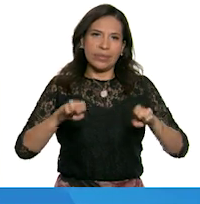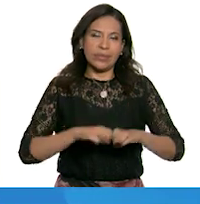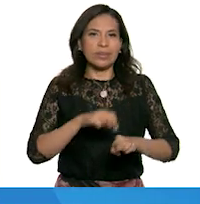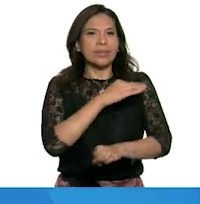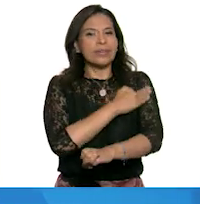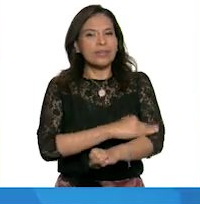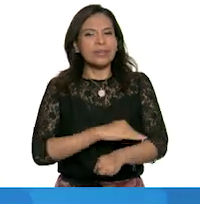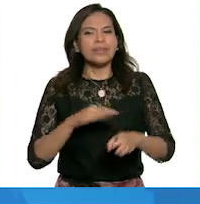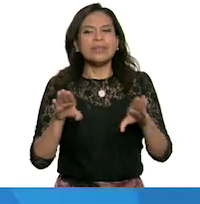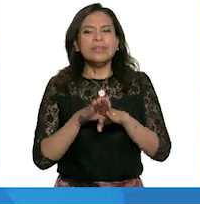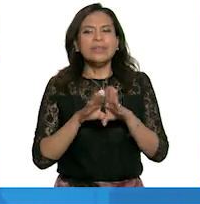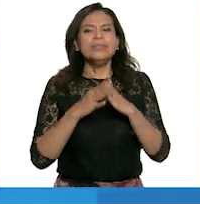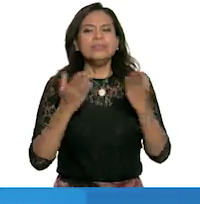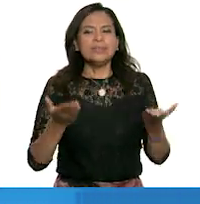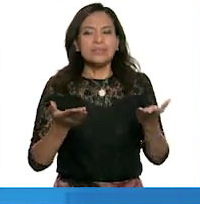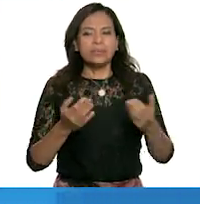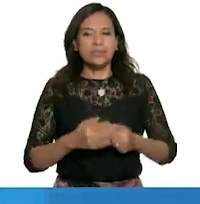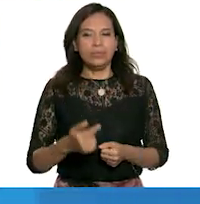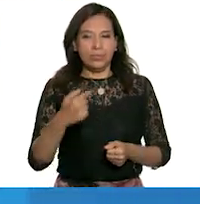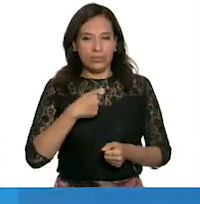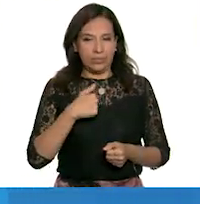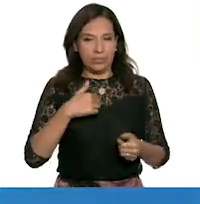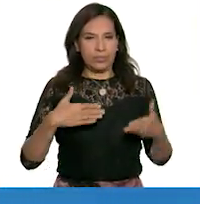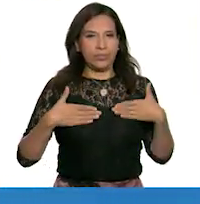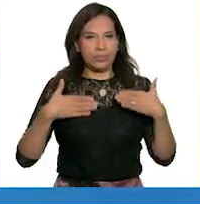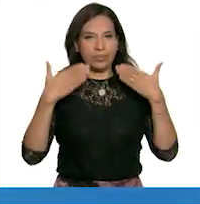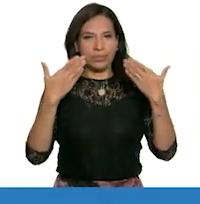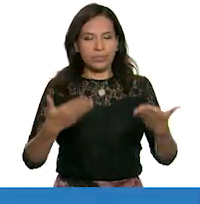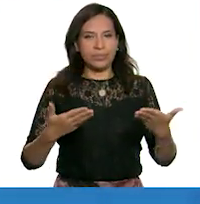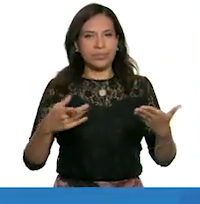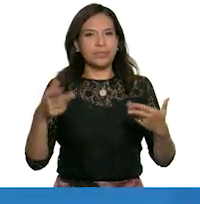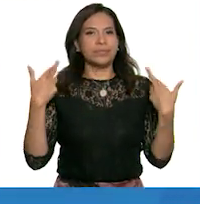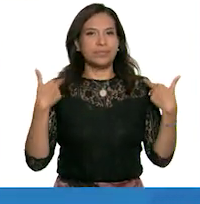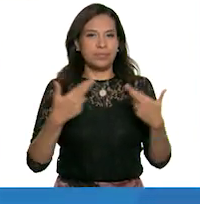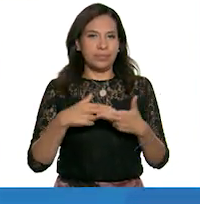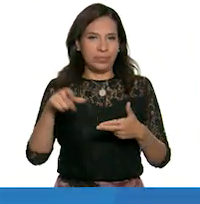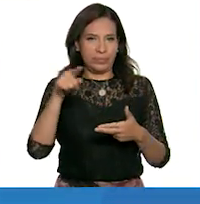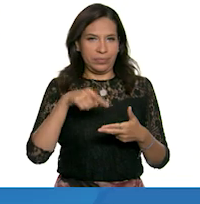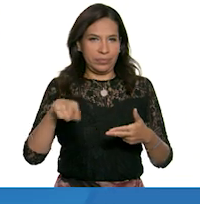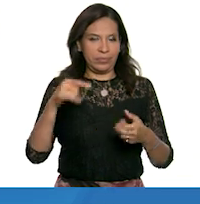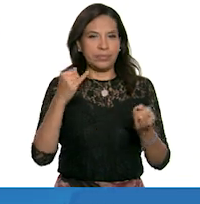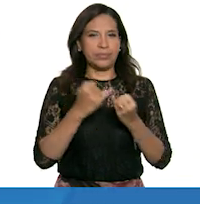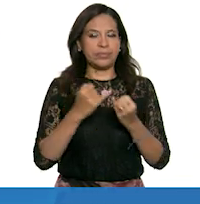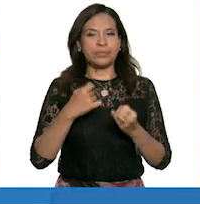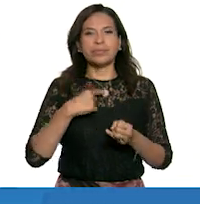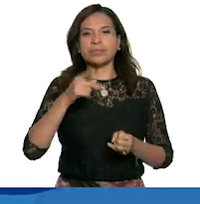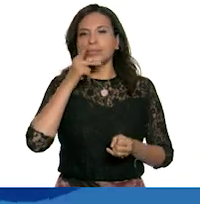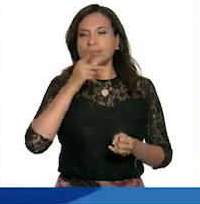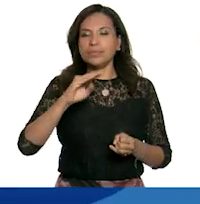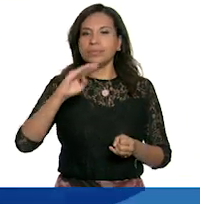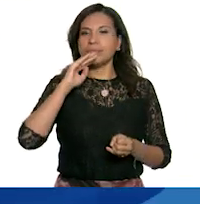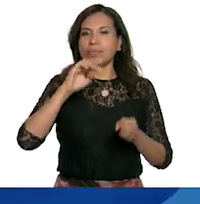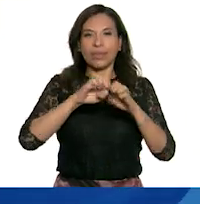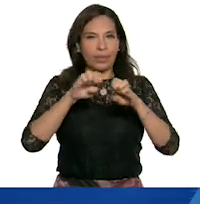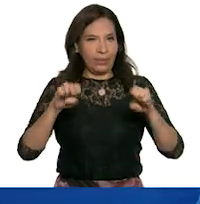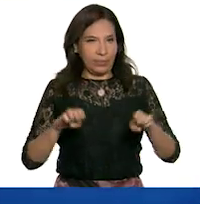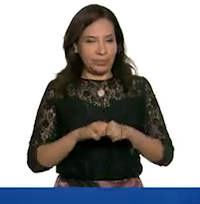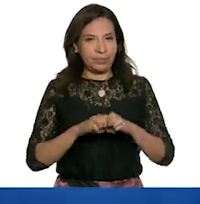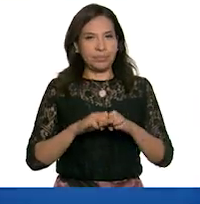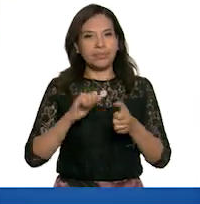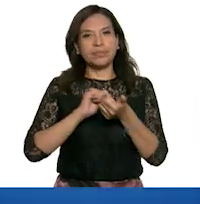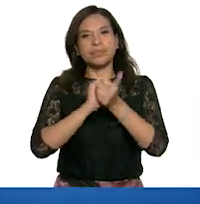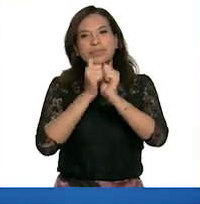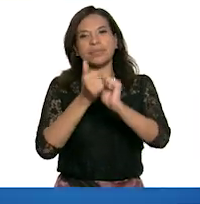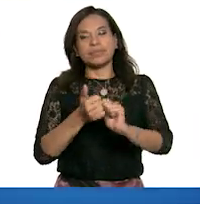familia? Yo, este, confío en mis coaches, en mis padres y en mi equipo. Lo